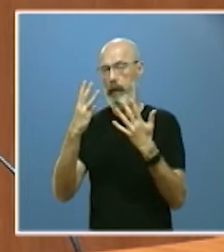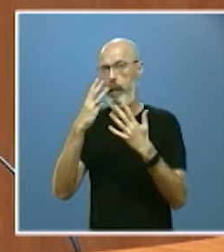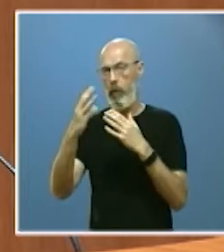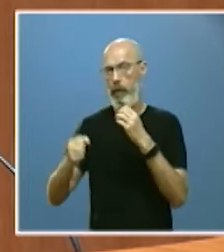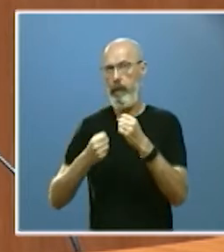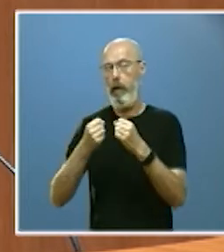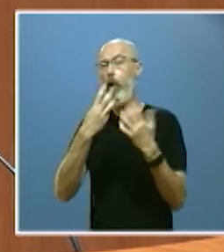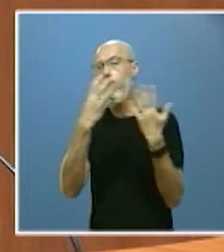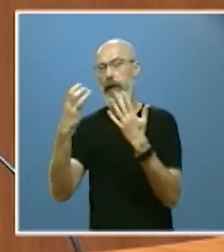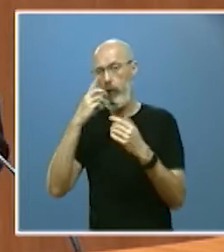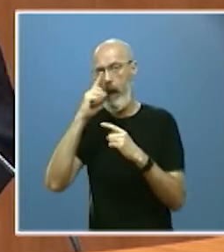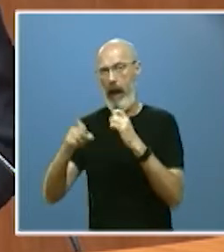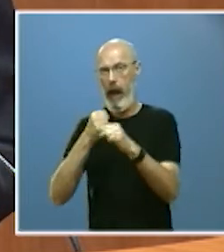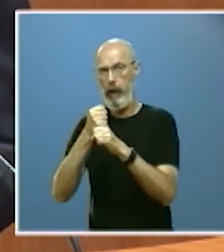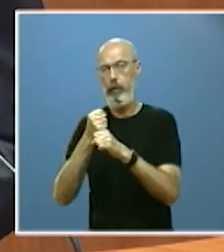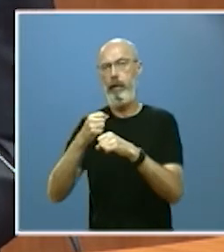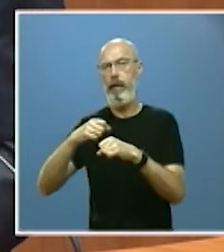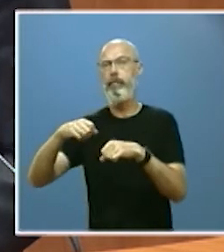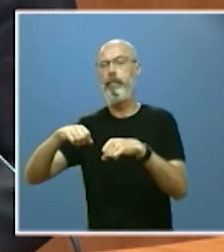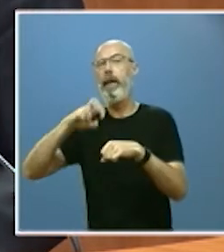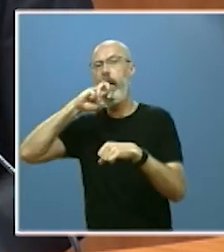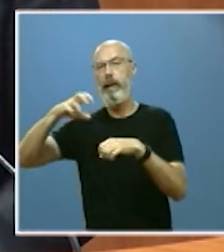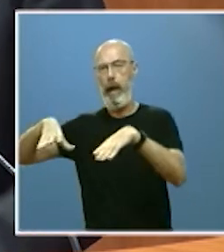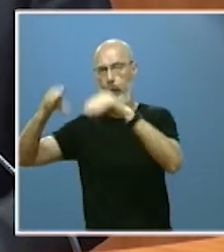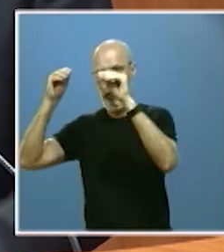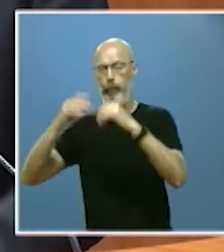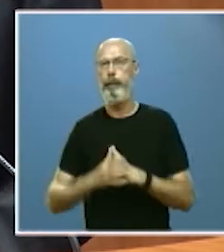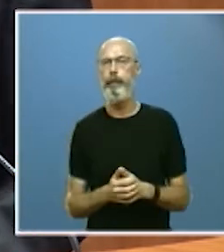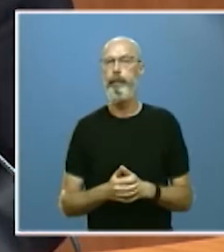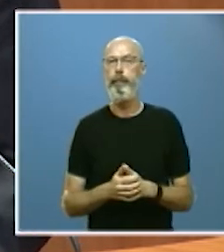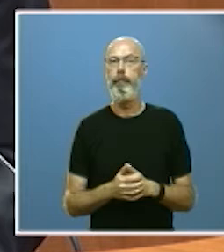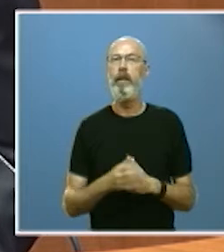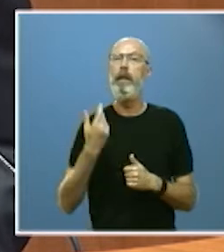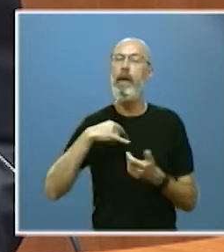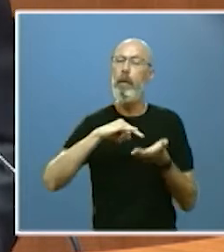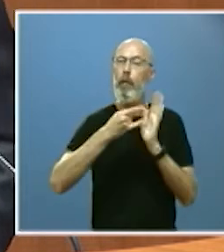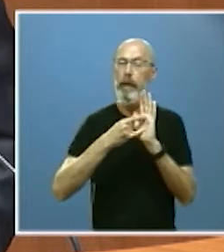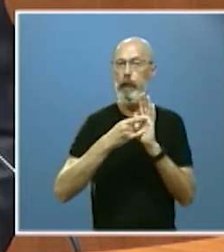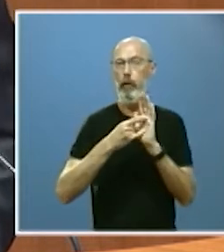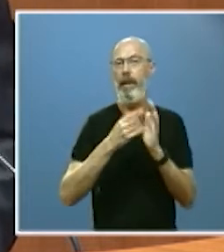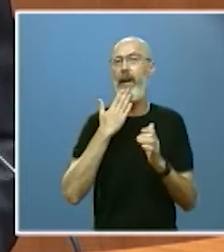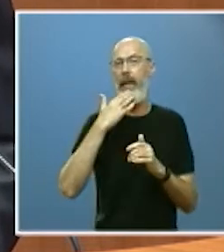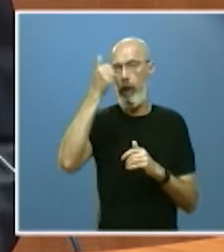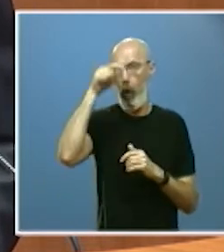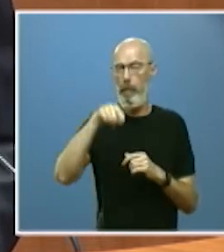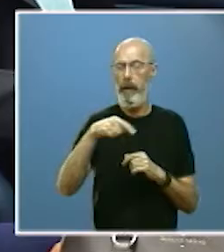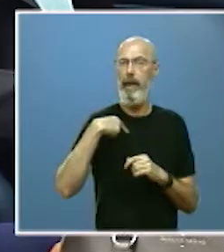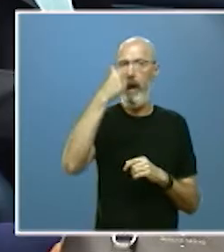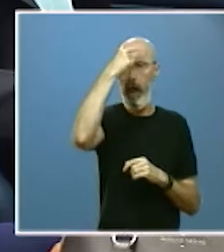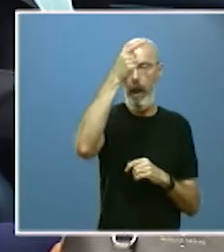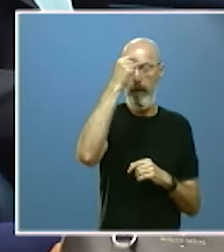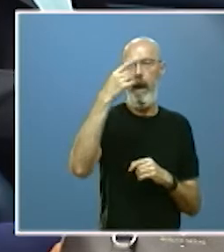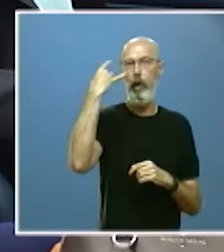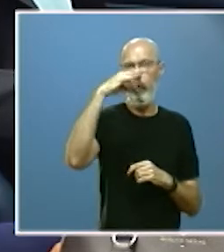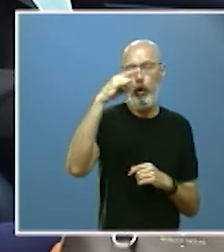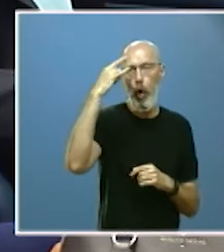Burgos Desde 2015 se han desarrollado cuatro nuevas ediciones del proyecto Las Edades del Hombre en Ávila Toro Cuellar y